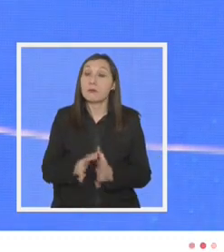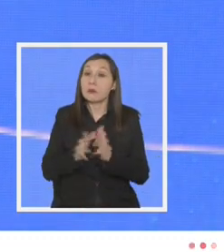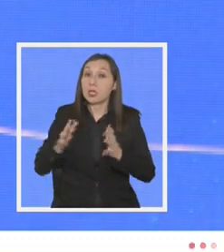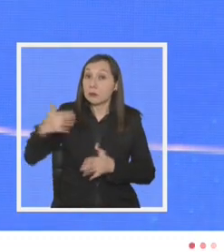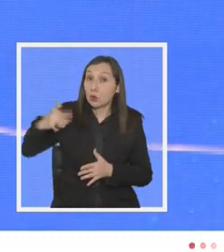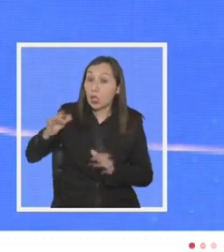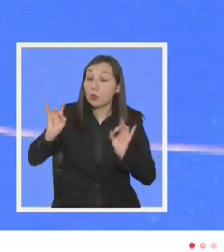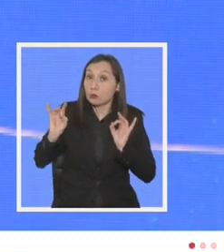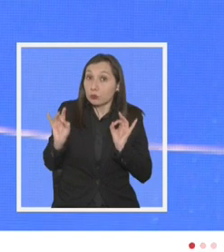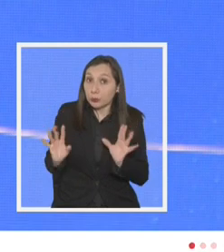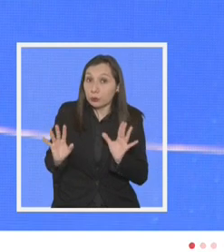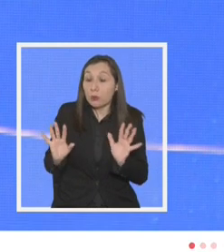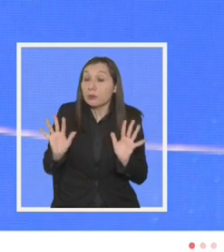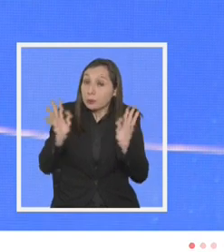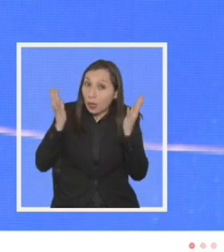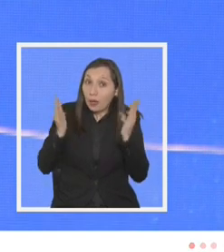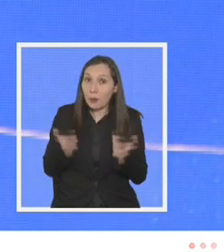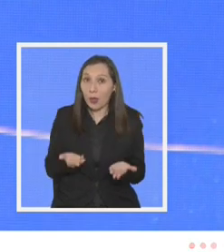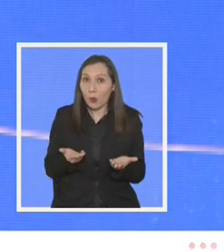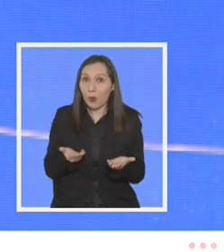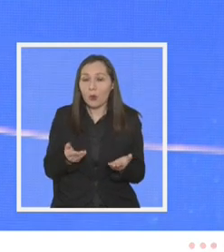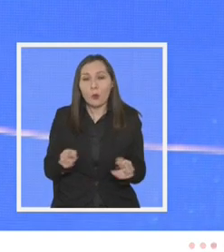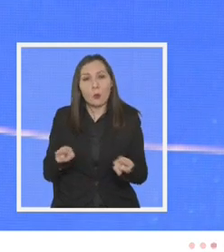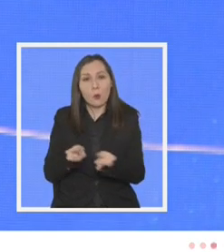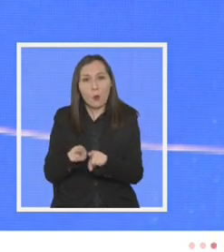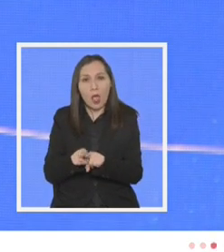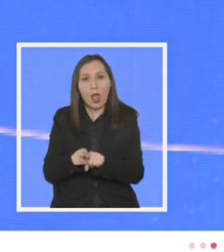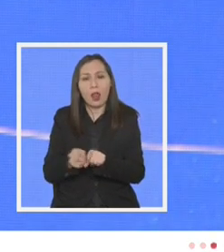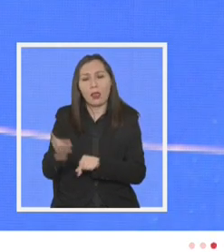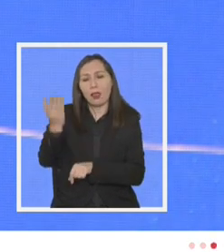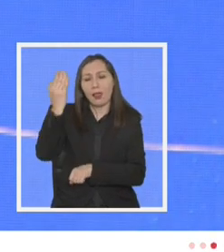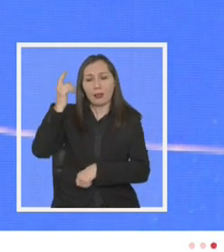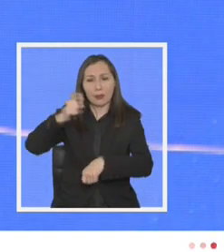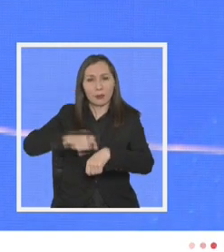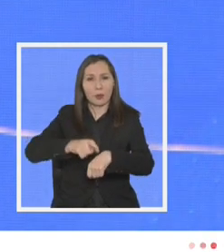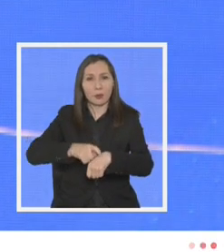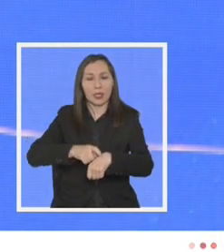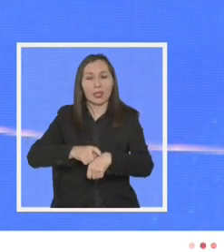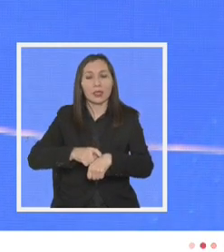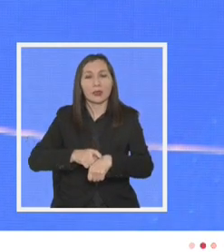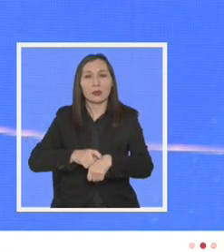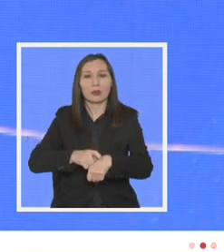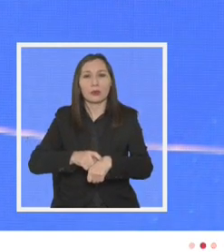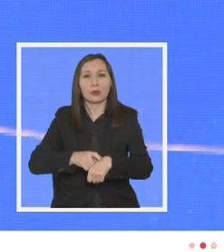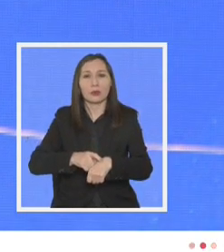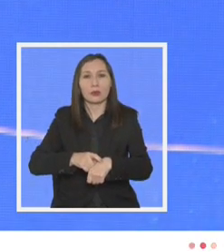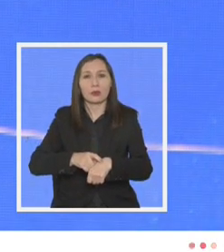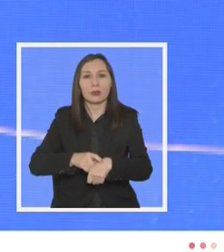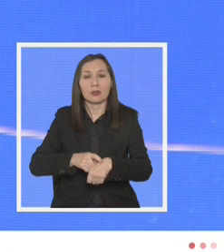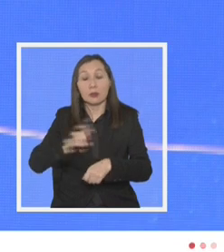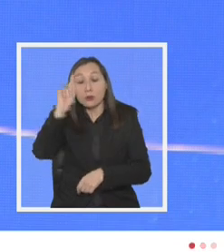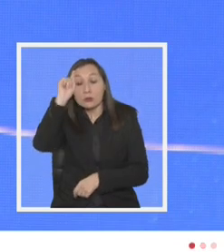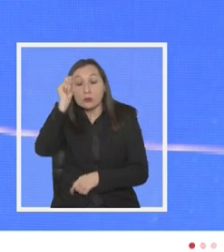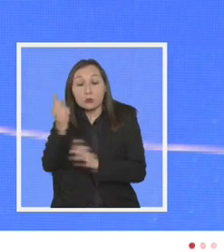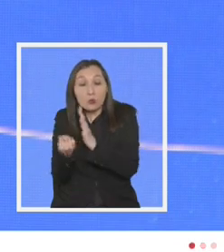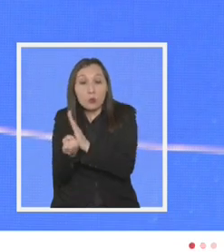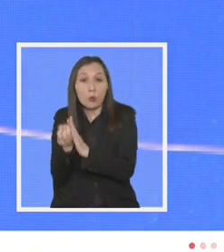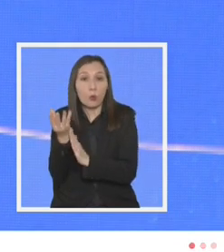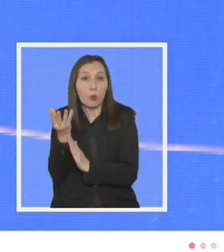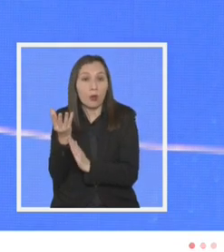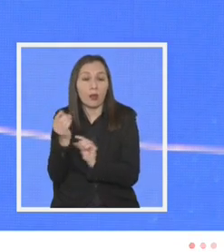emblemático quizás tal como en su momento fue la creación